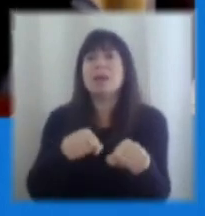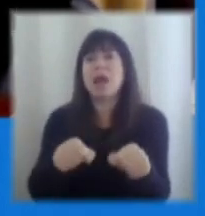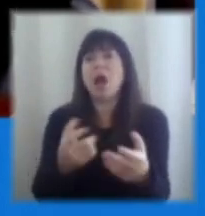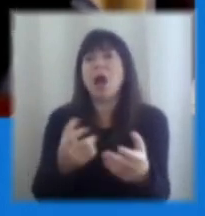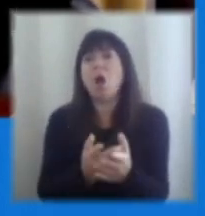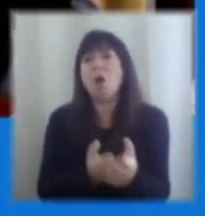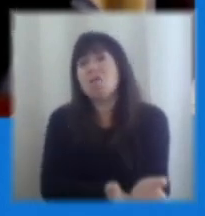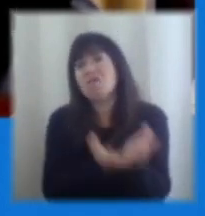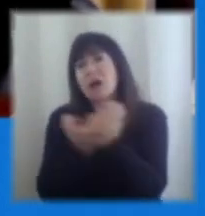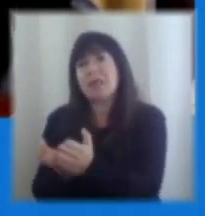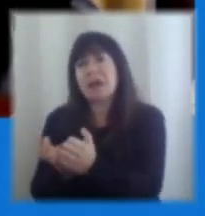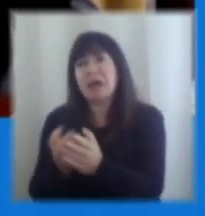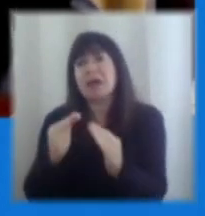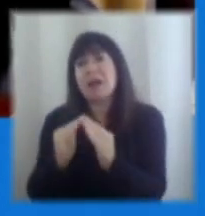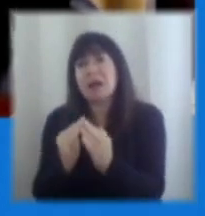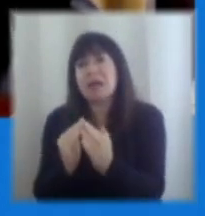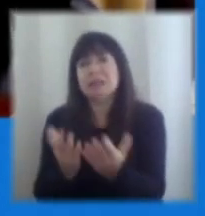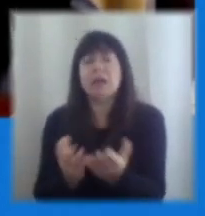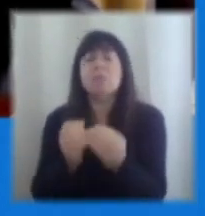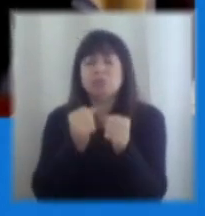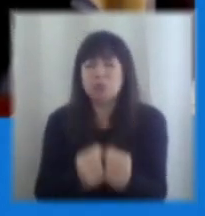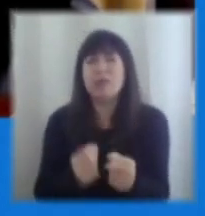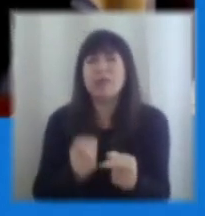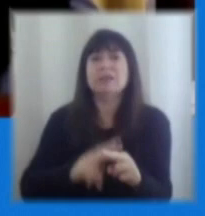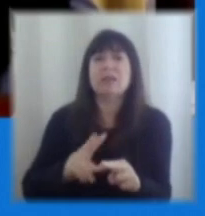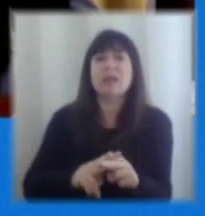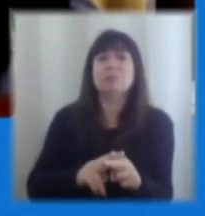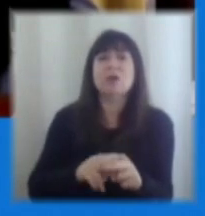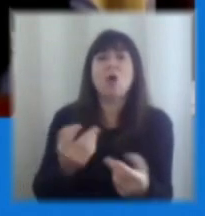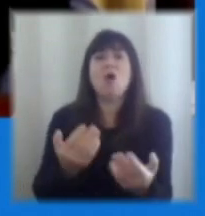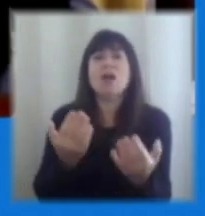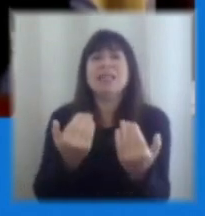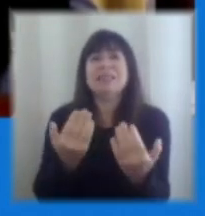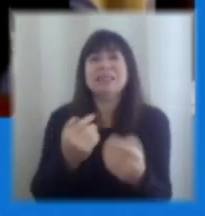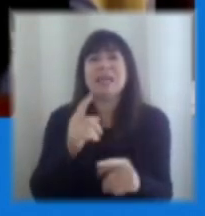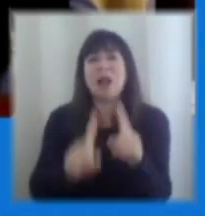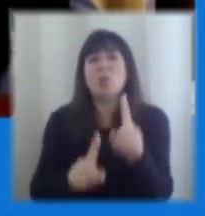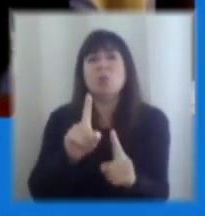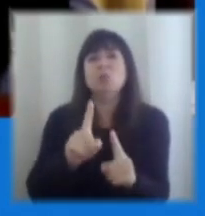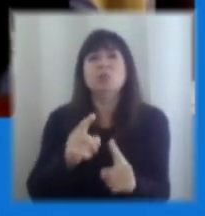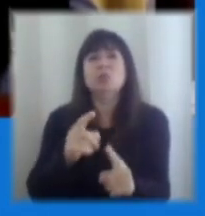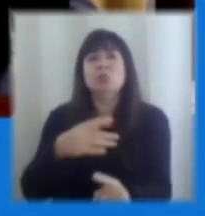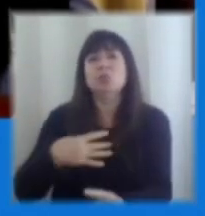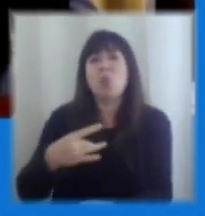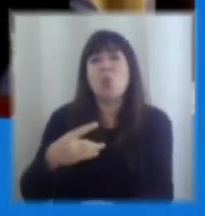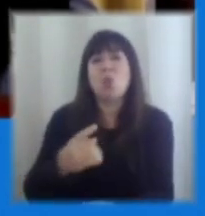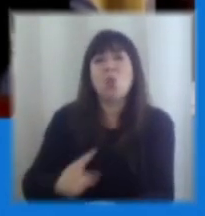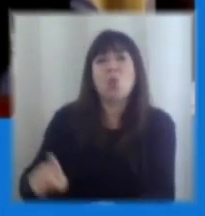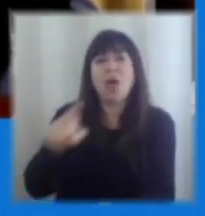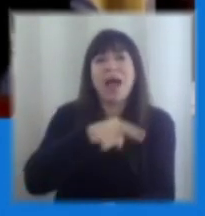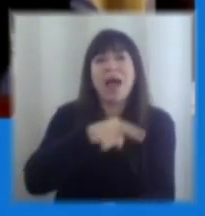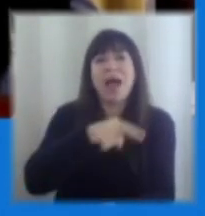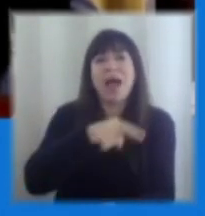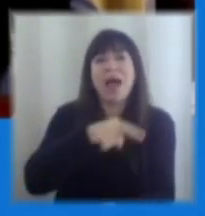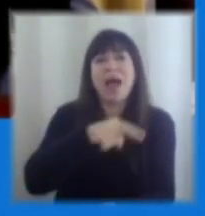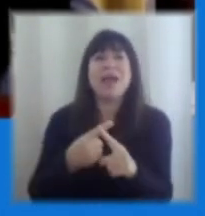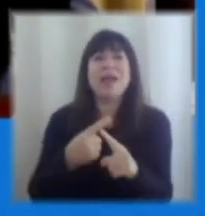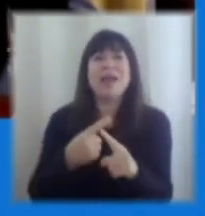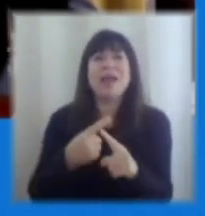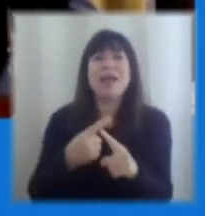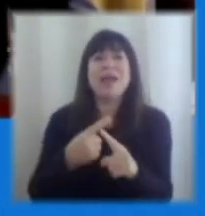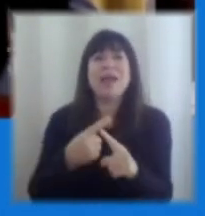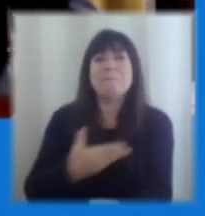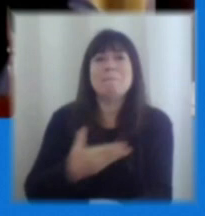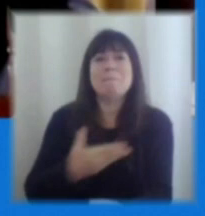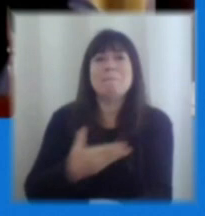plataformas digitales se van a requerir en el fondo aquí Raúl Ciudad me está haciendo una pregunta ex presidente del gremio de la tecnología de